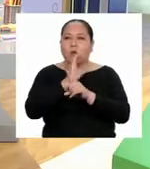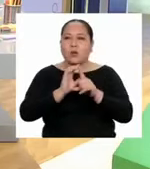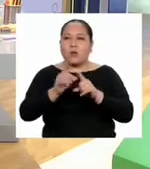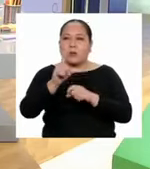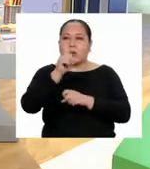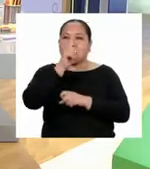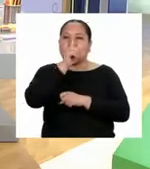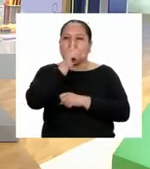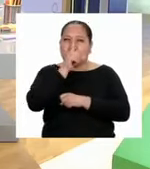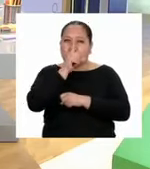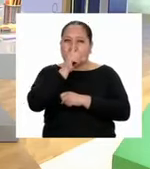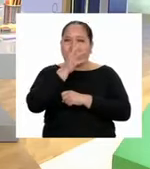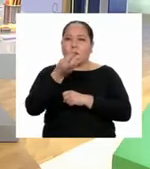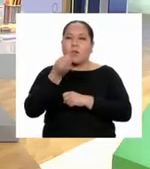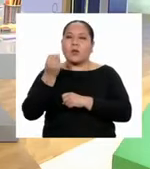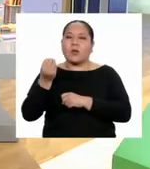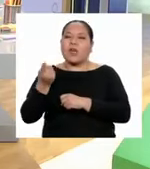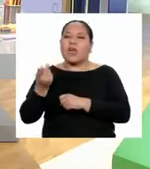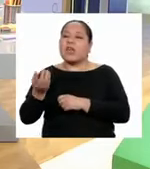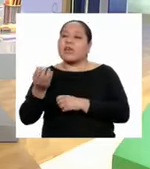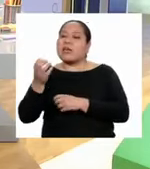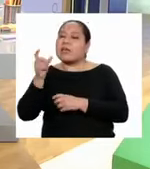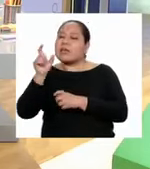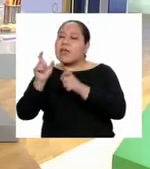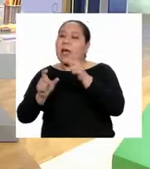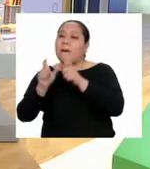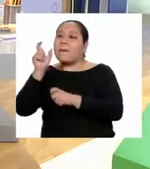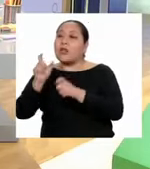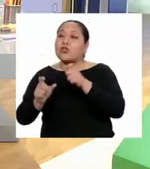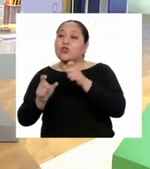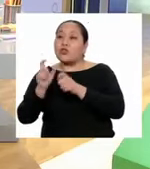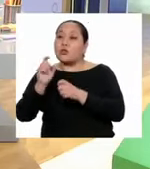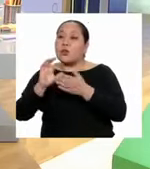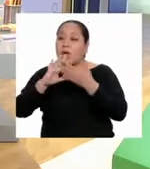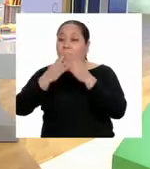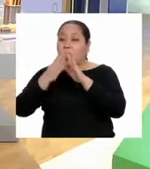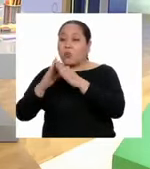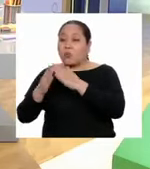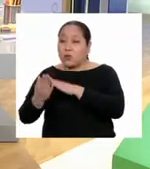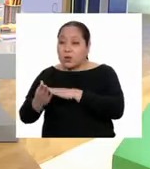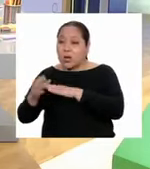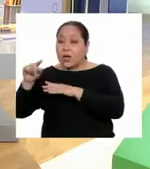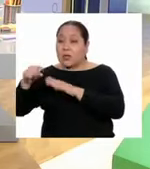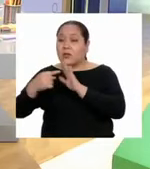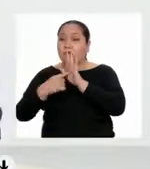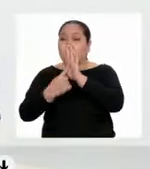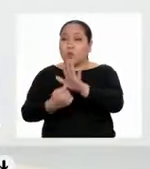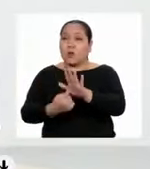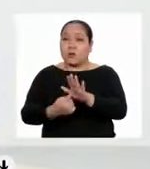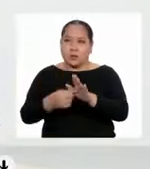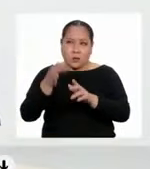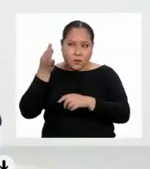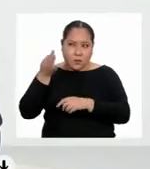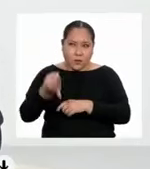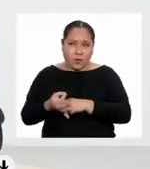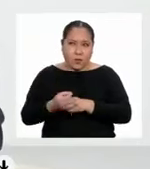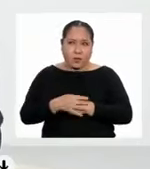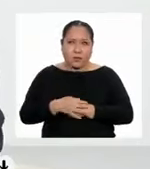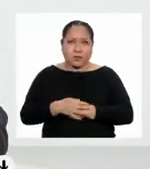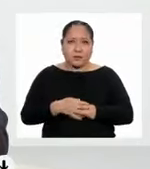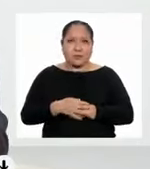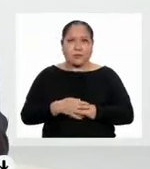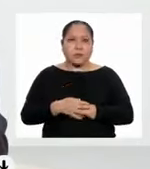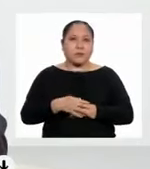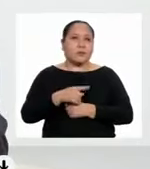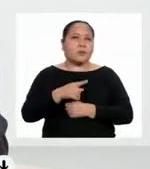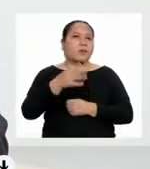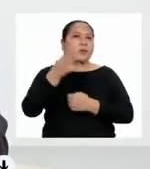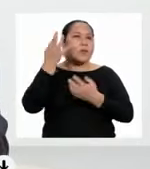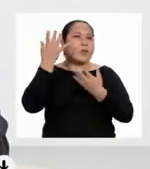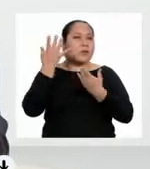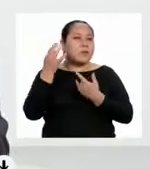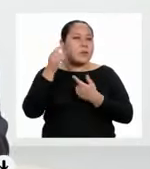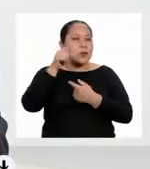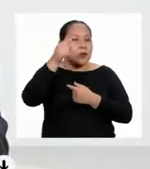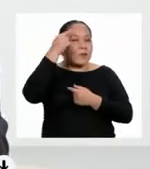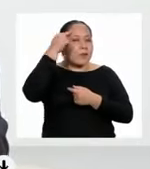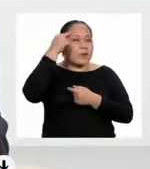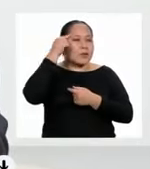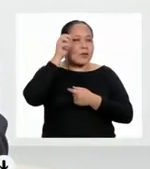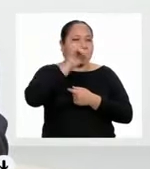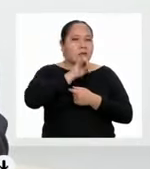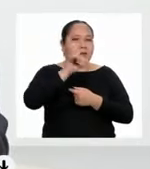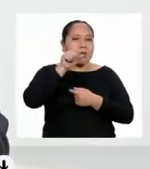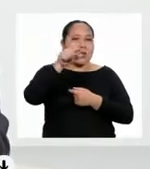pues quienes la practican son las comunidades o un grupo de personas, ¿no? Espero que eso mismo hayan